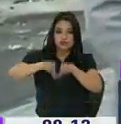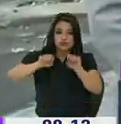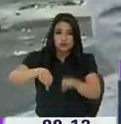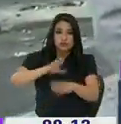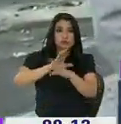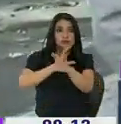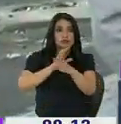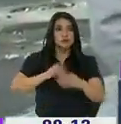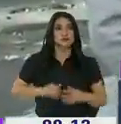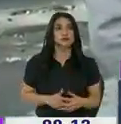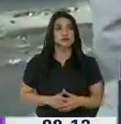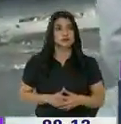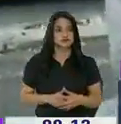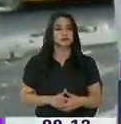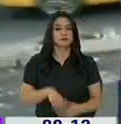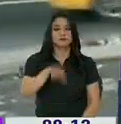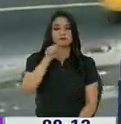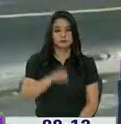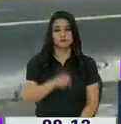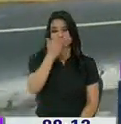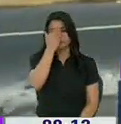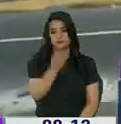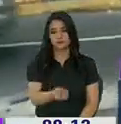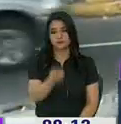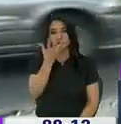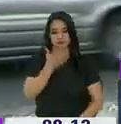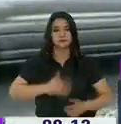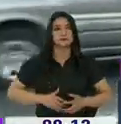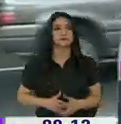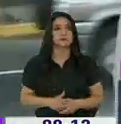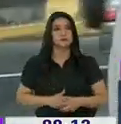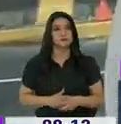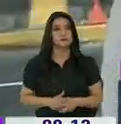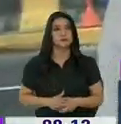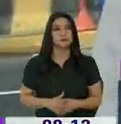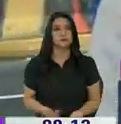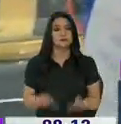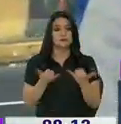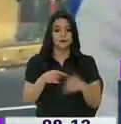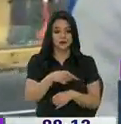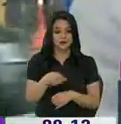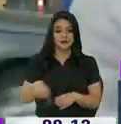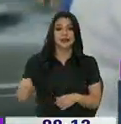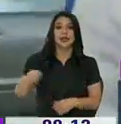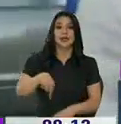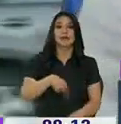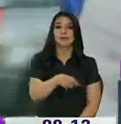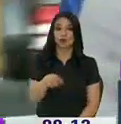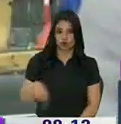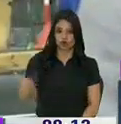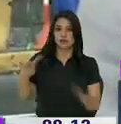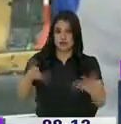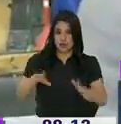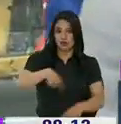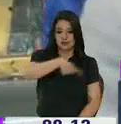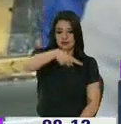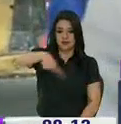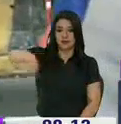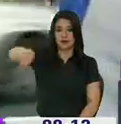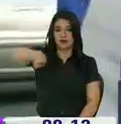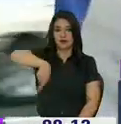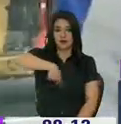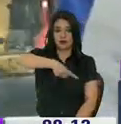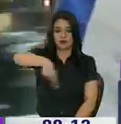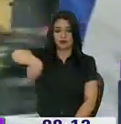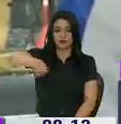buses. Así es, buenos días. Estamos haciendo funcionar el Trébol como Trébol, hemos habilitado dos de